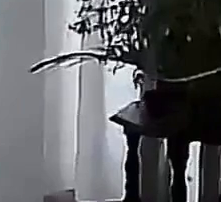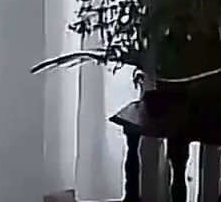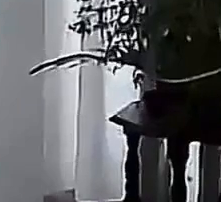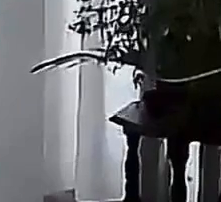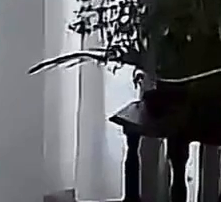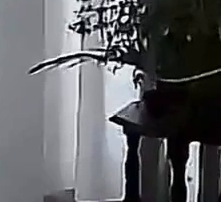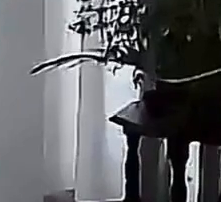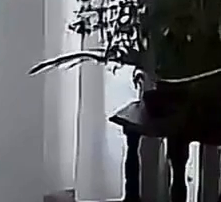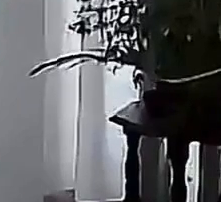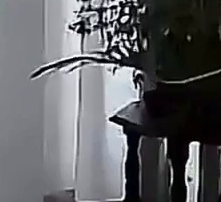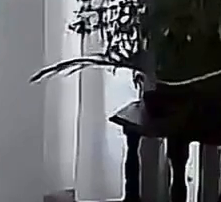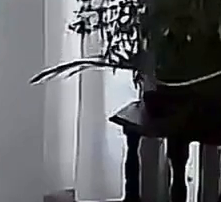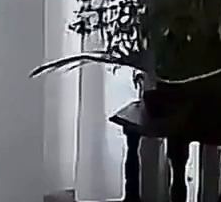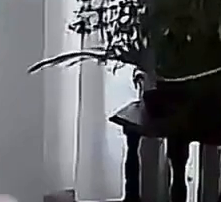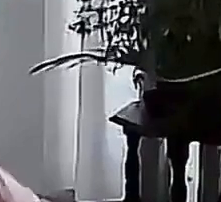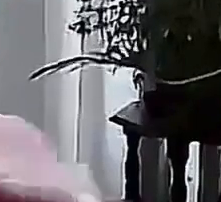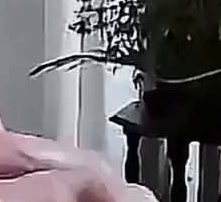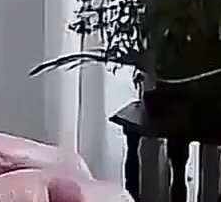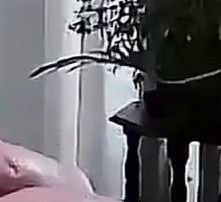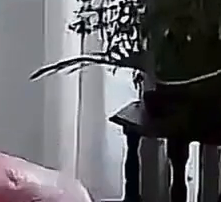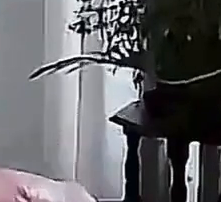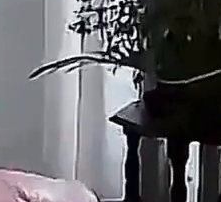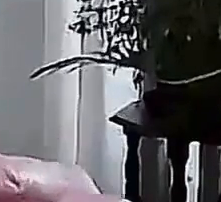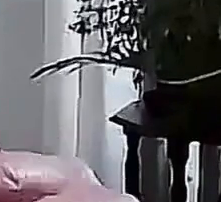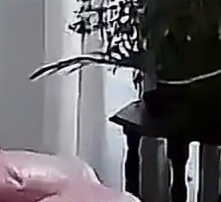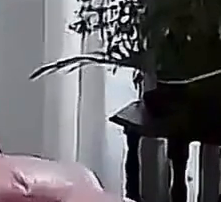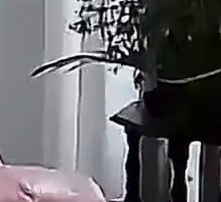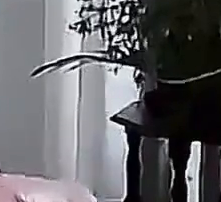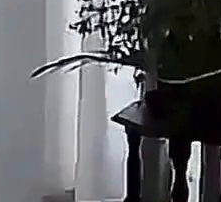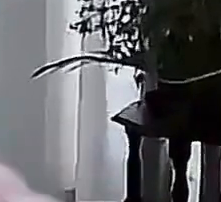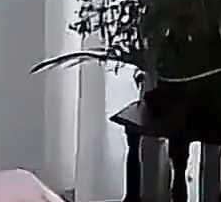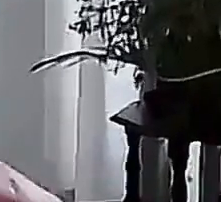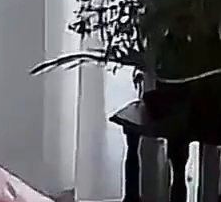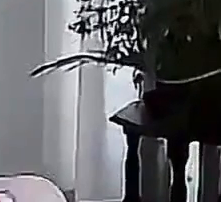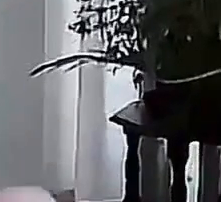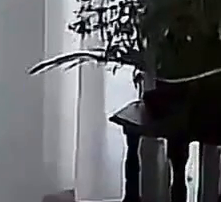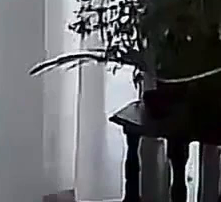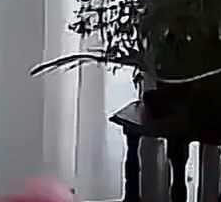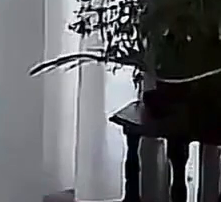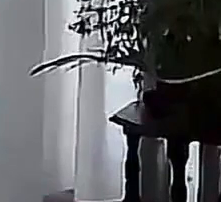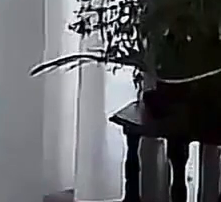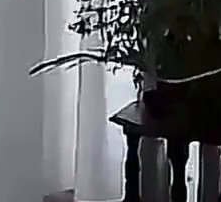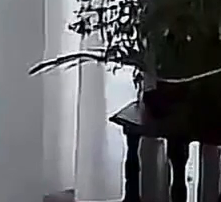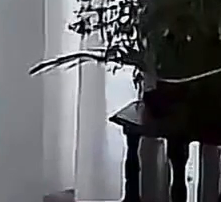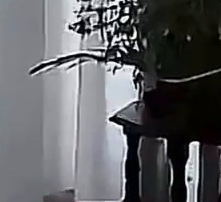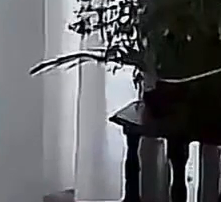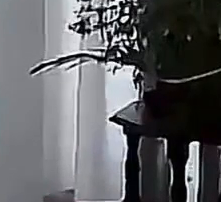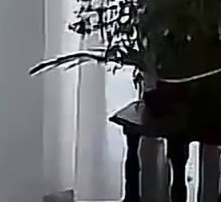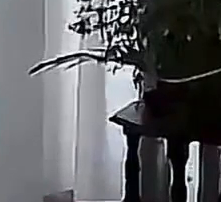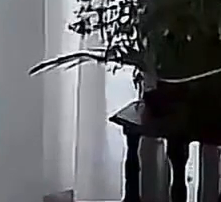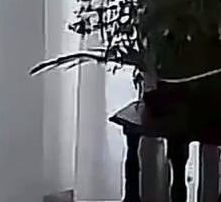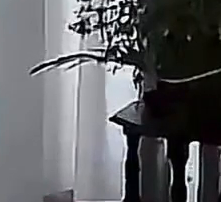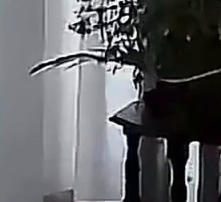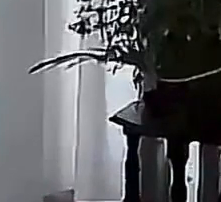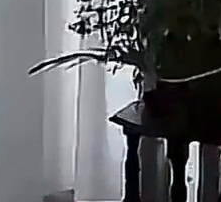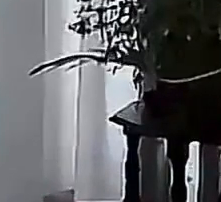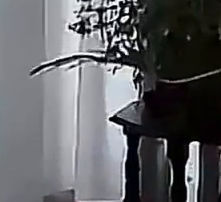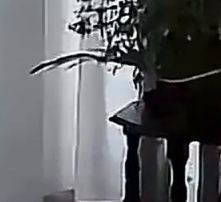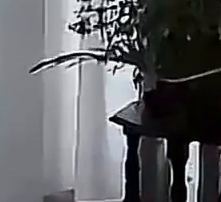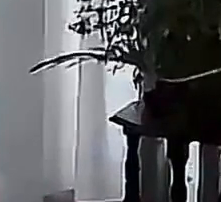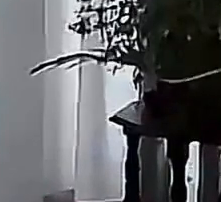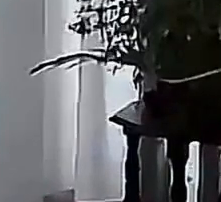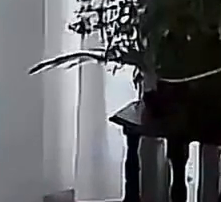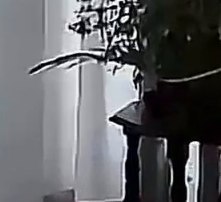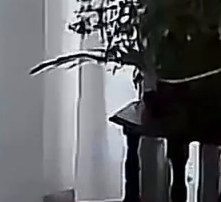sociedad civil actuar llamando personas diferentes en torno de causas comuns para